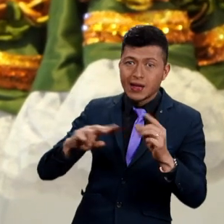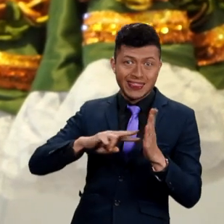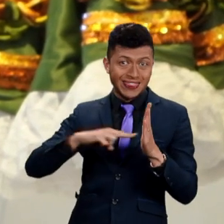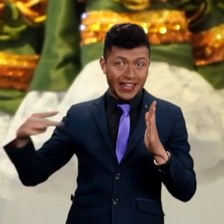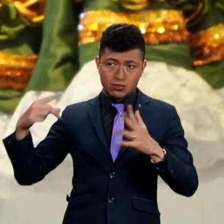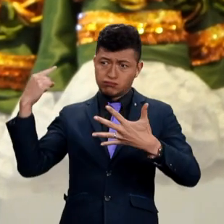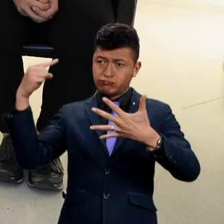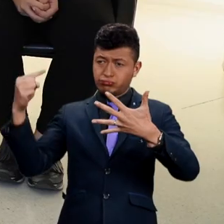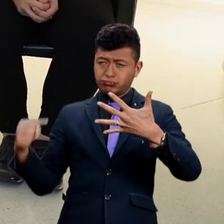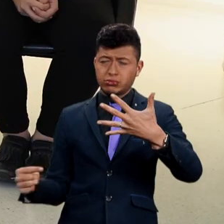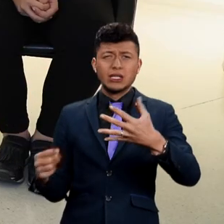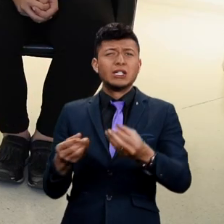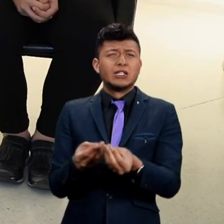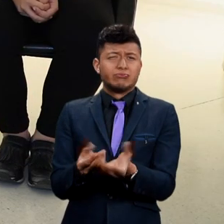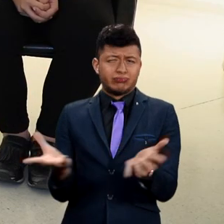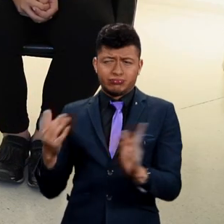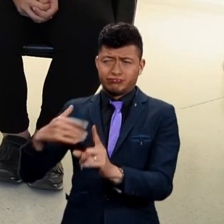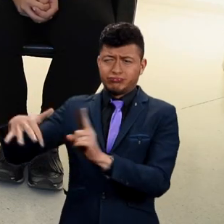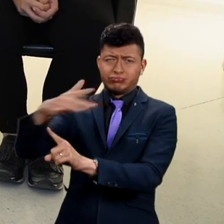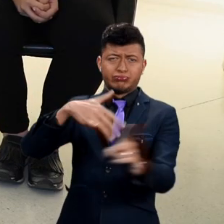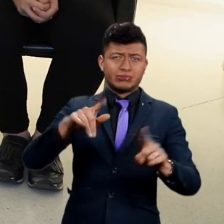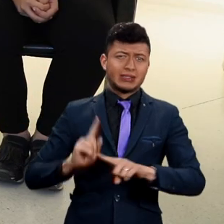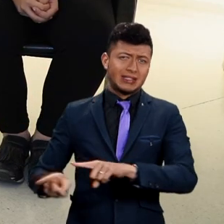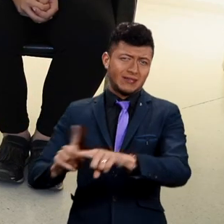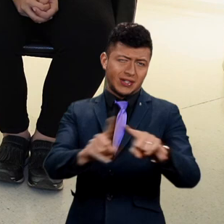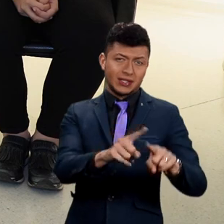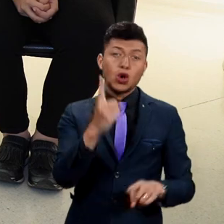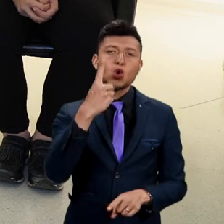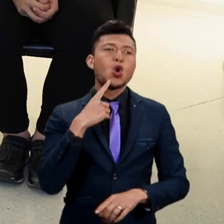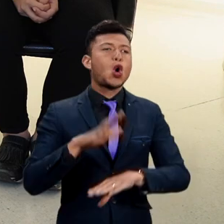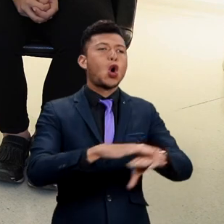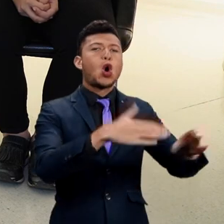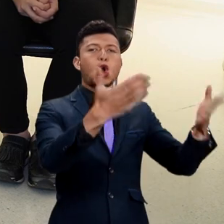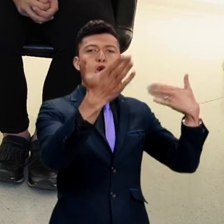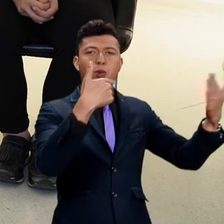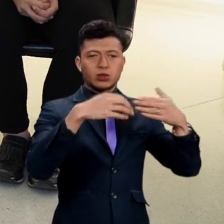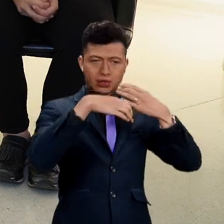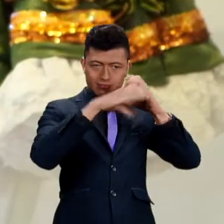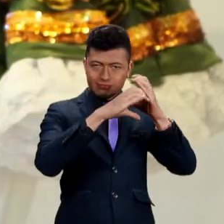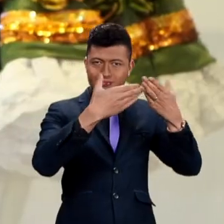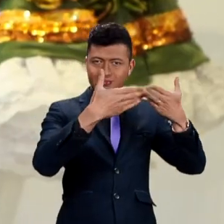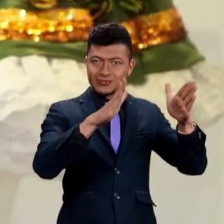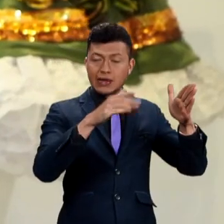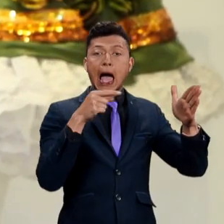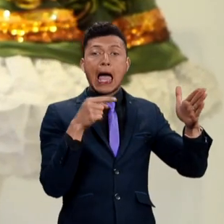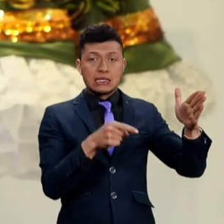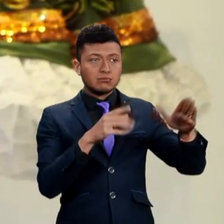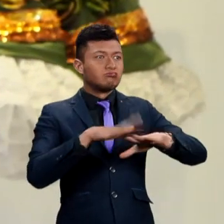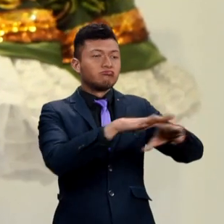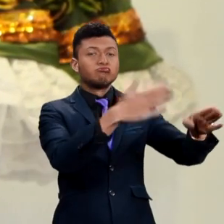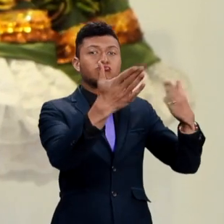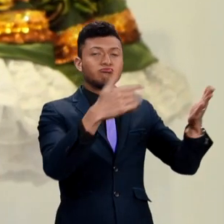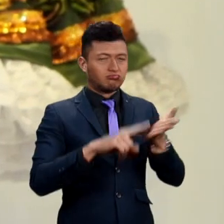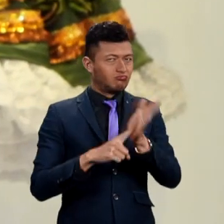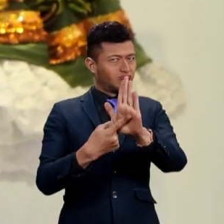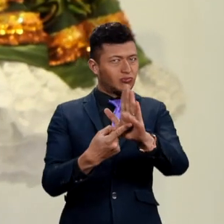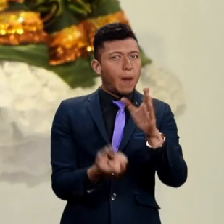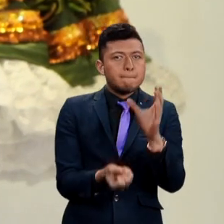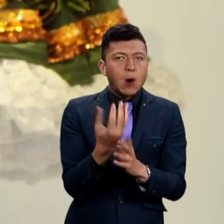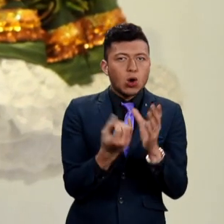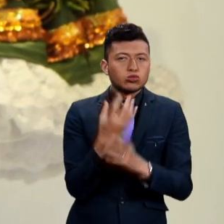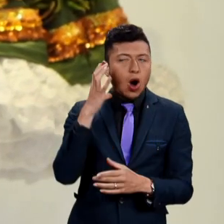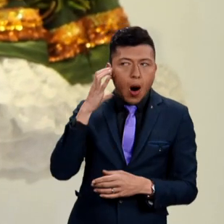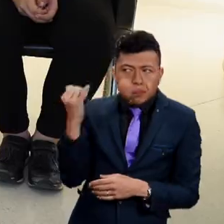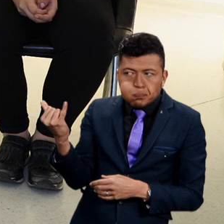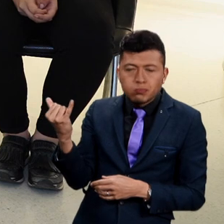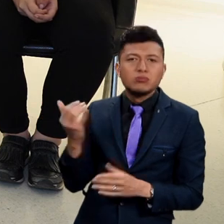ofrecen en las TIC abarcan muchos campos, como es el caso de la convocatoria de Abre Cámara. Y en este momento justamente vamos a ver una de esas